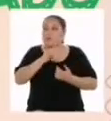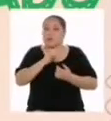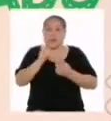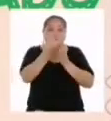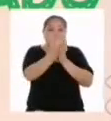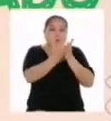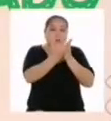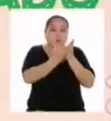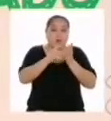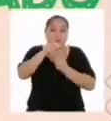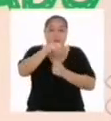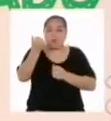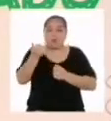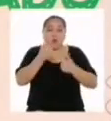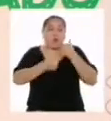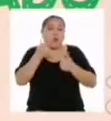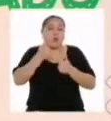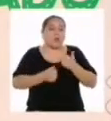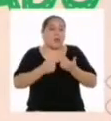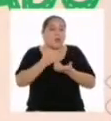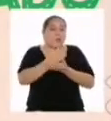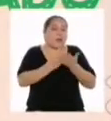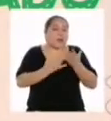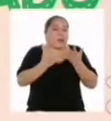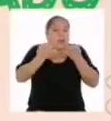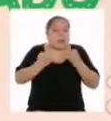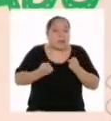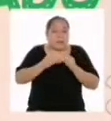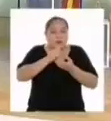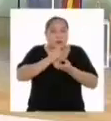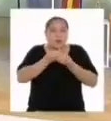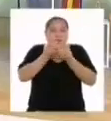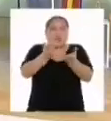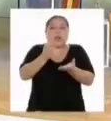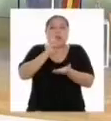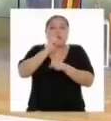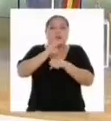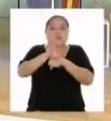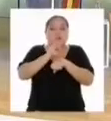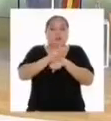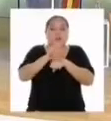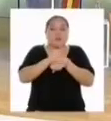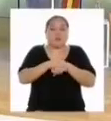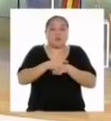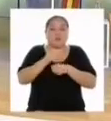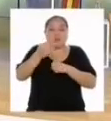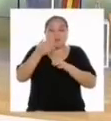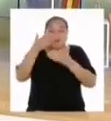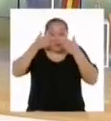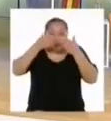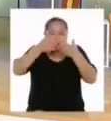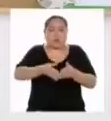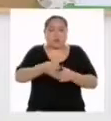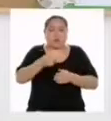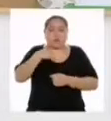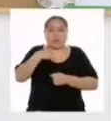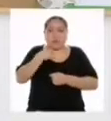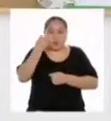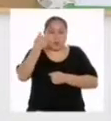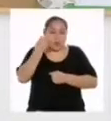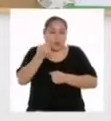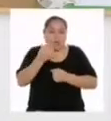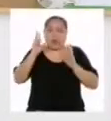Todo depende de qué aspecto queremos comunicar con más énfasis. Yo entendí. Espero que tú también, Salini.